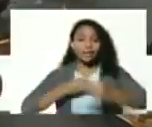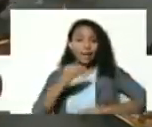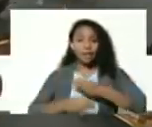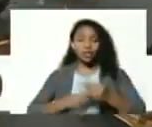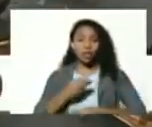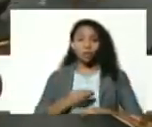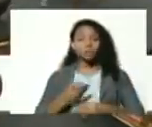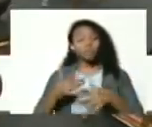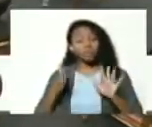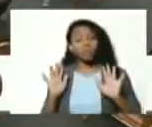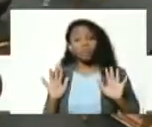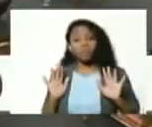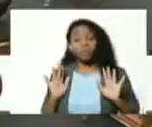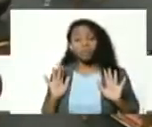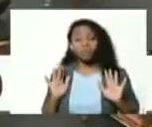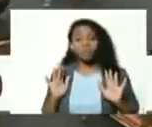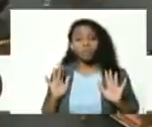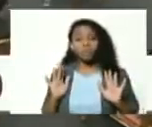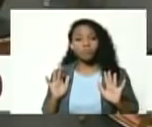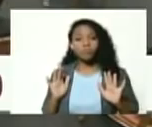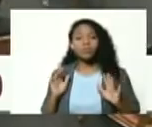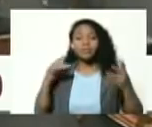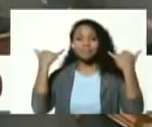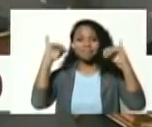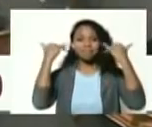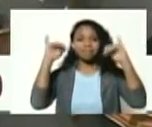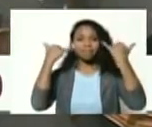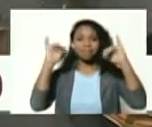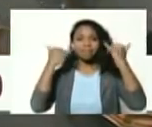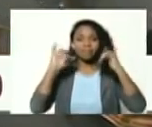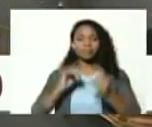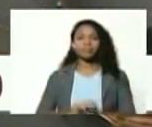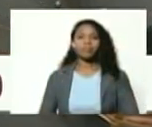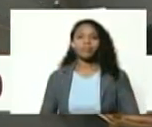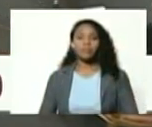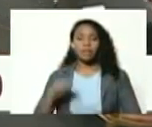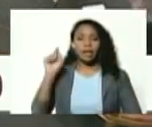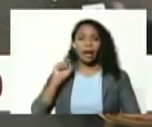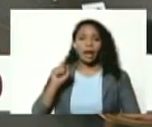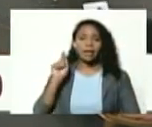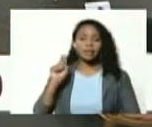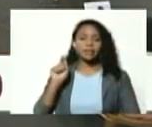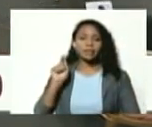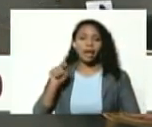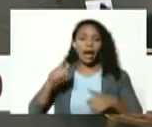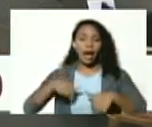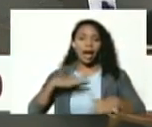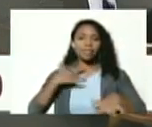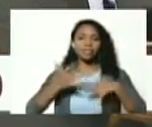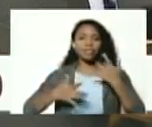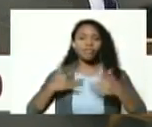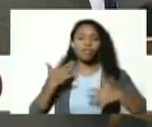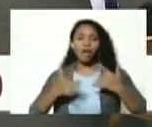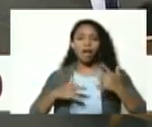precisamente celebrando este acto